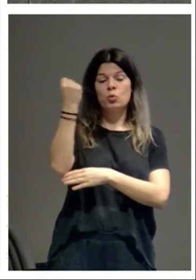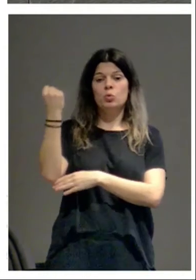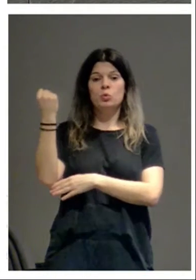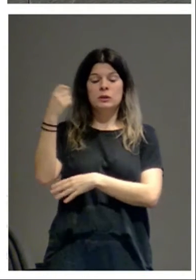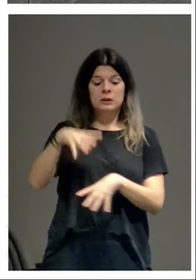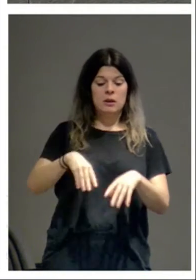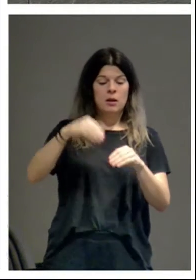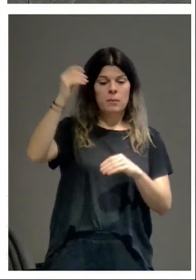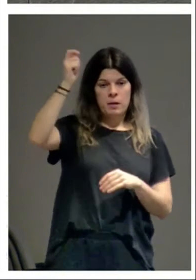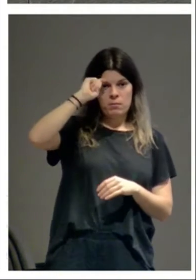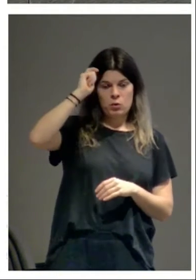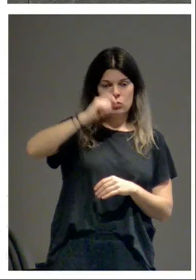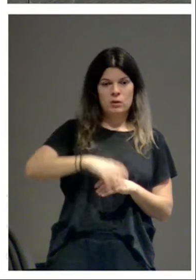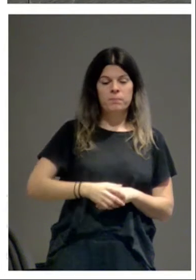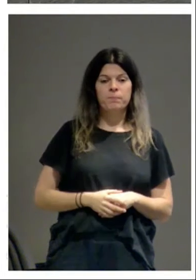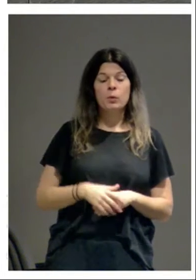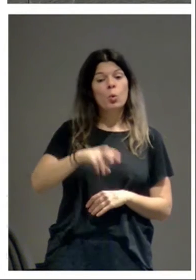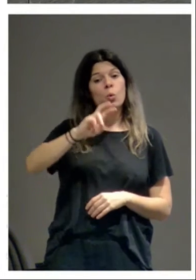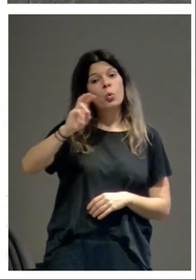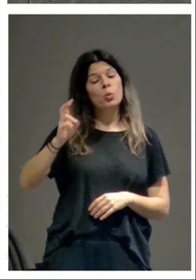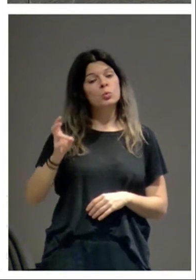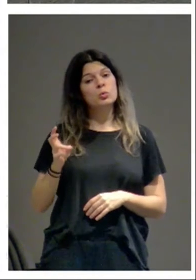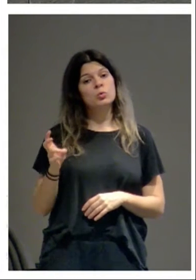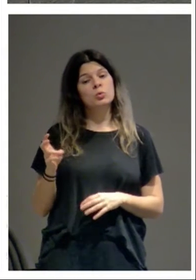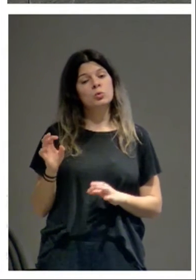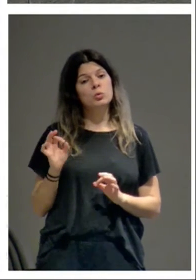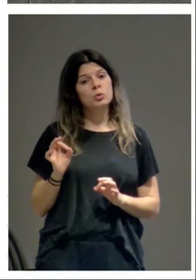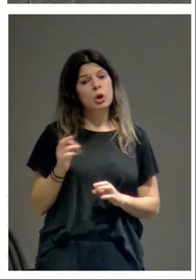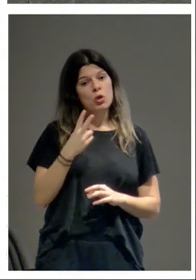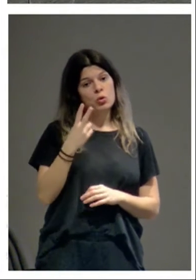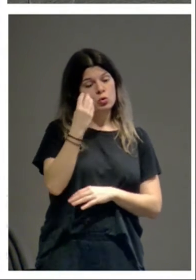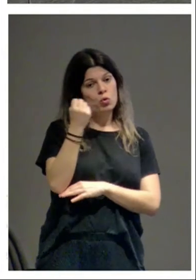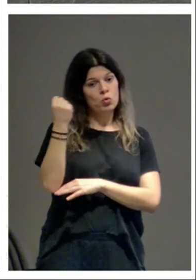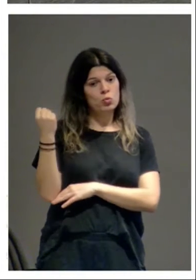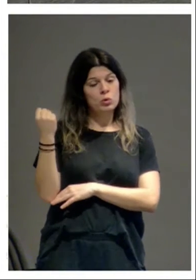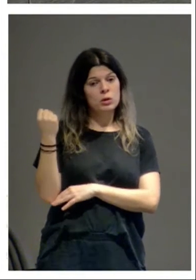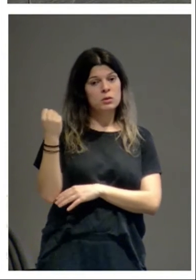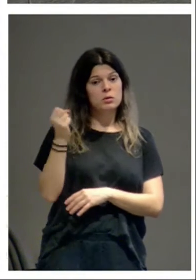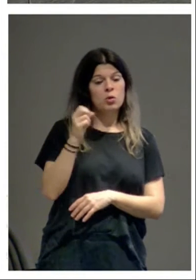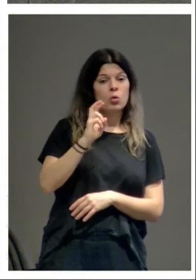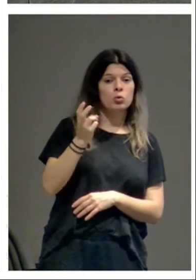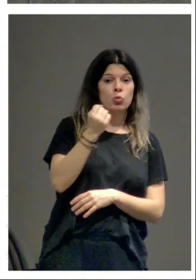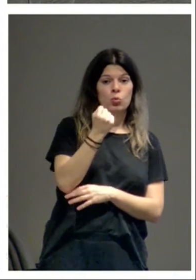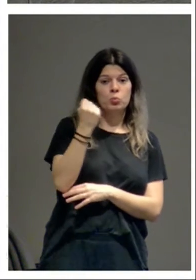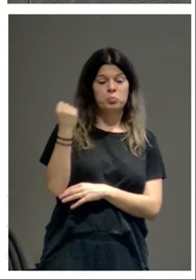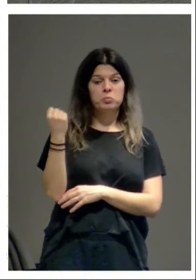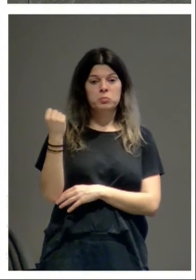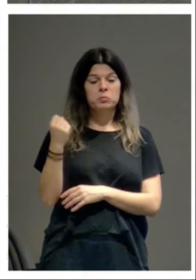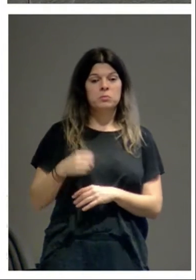Pamplona. En otros sitios son con dos columnas, en otros sitios es con una columna.